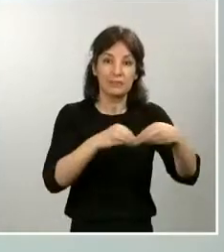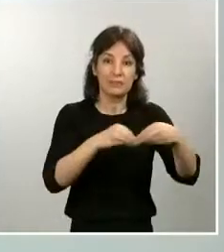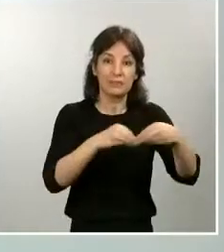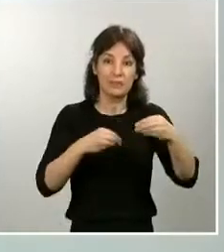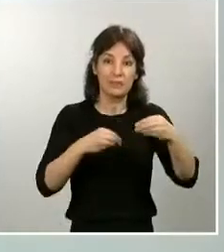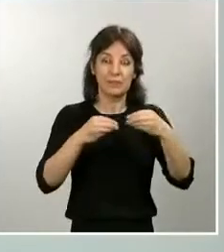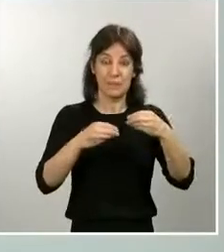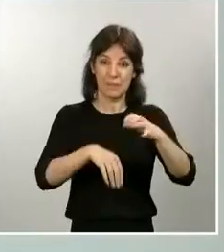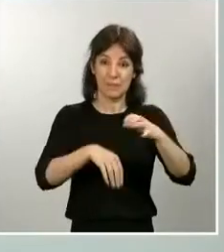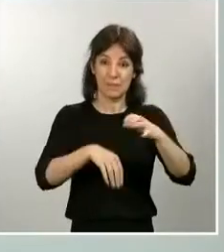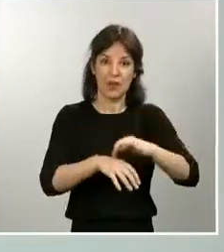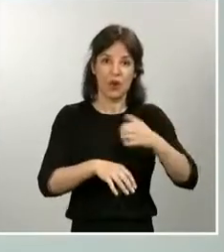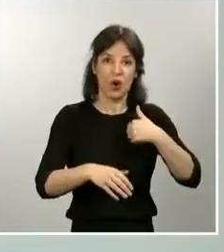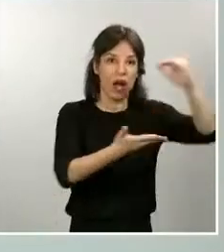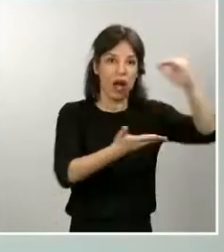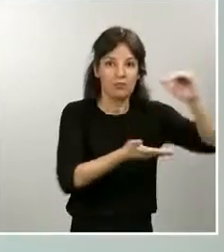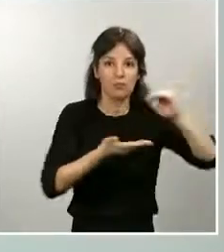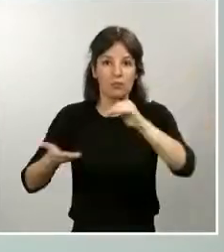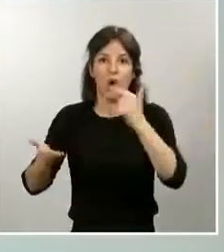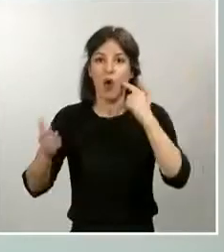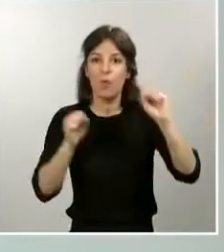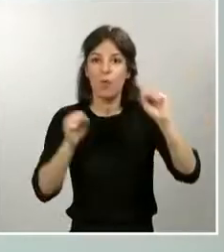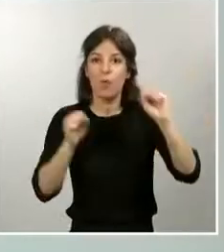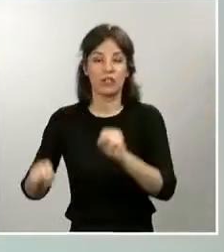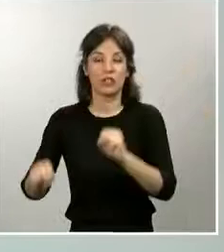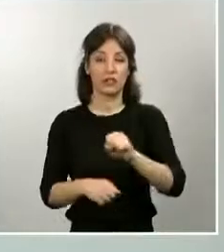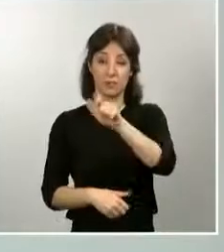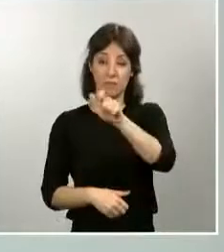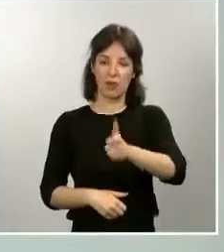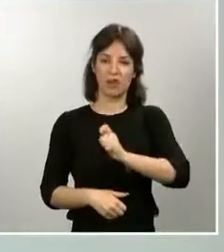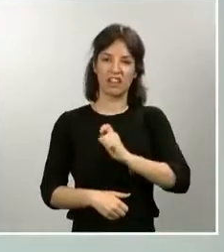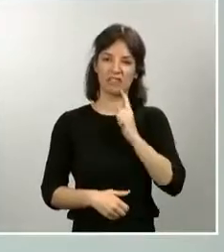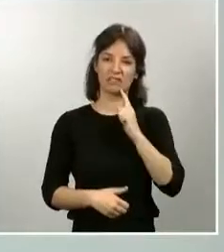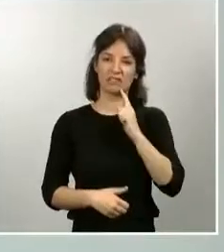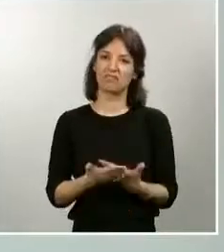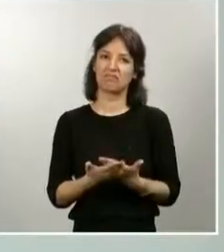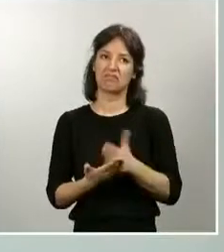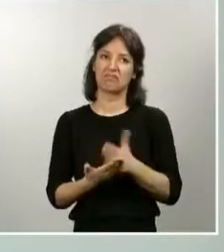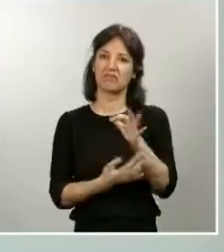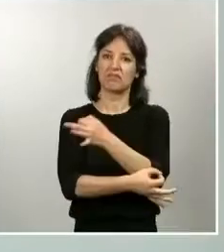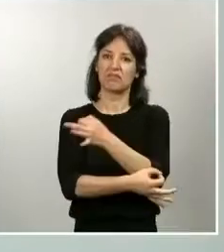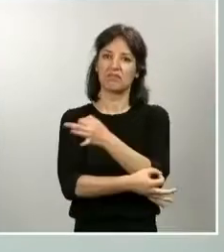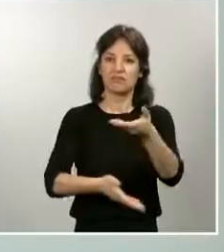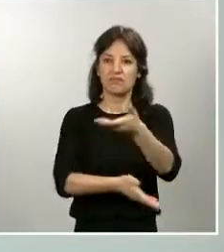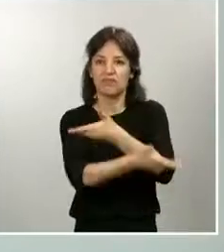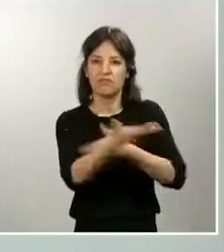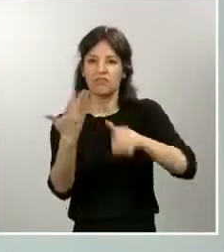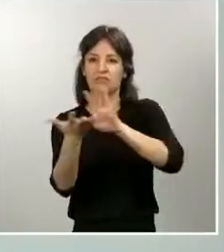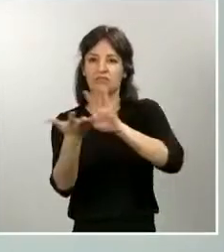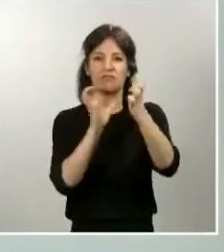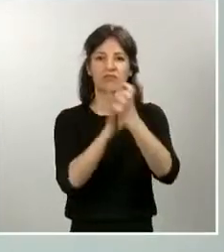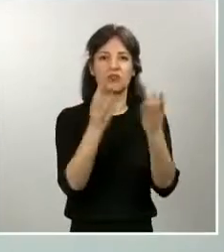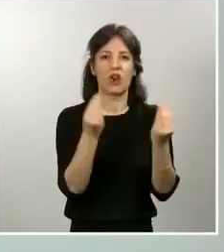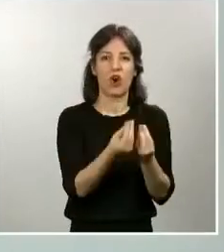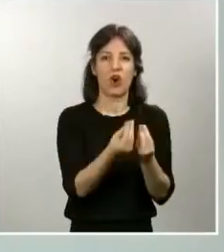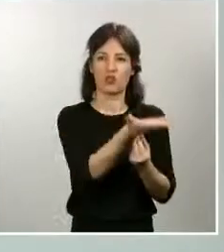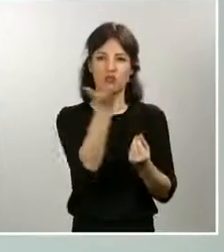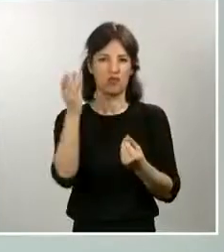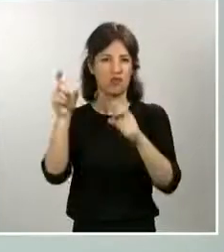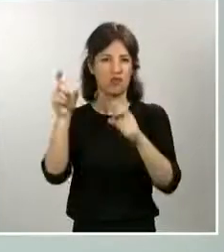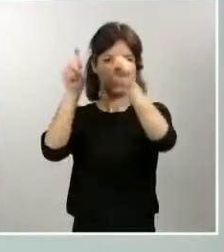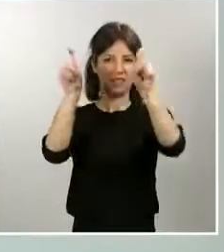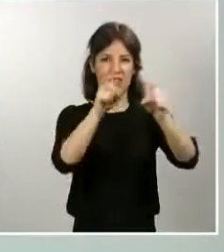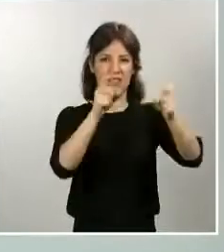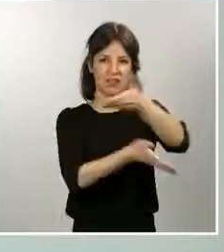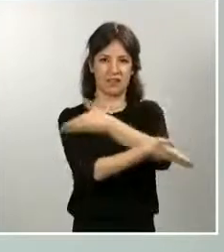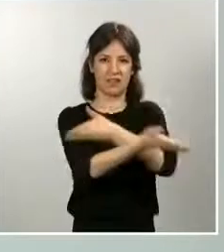Policías que están dando una lección magistral de colaboración y coordinación con el resto de los organismos que trabajan en primera fila.